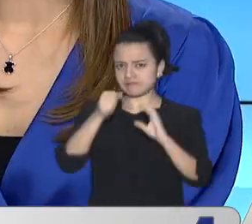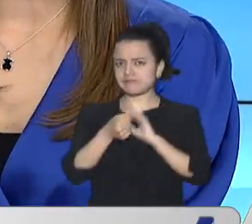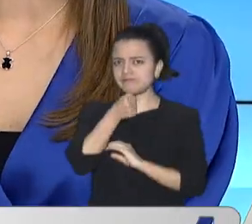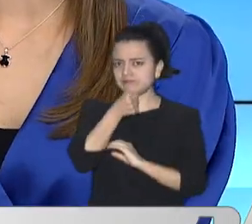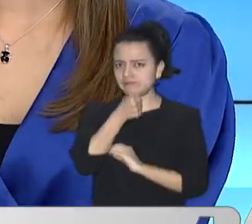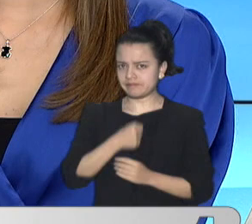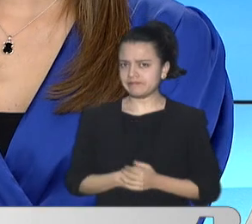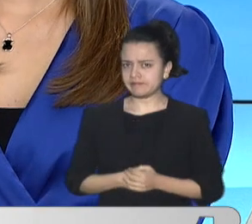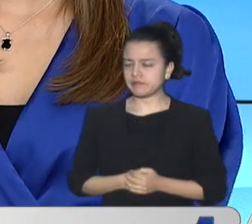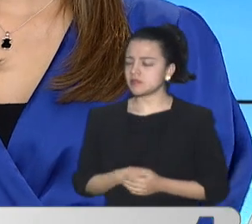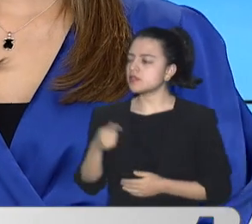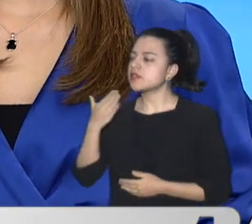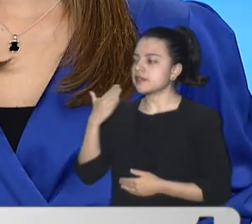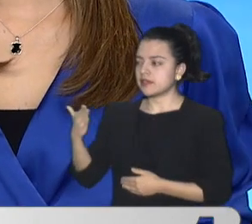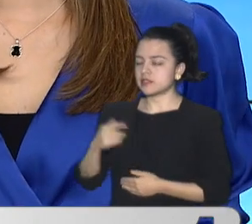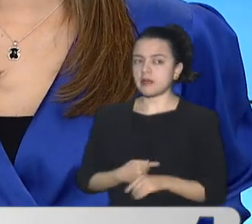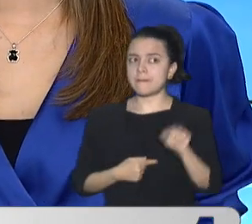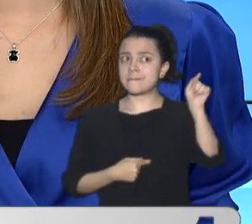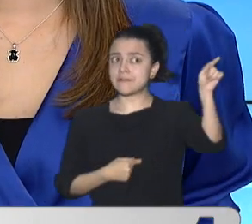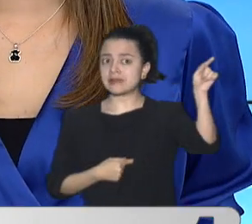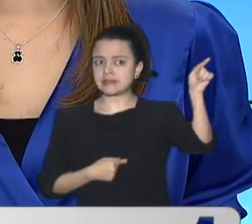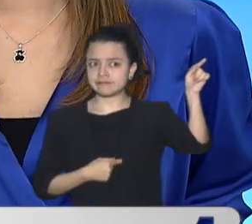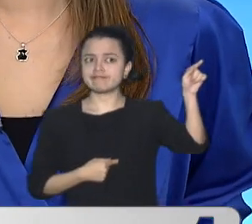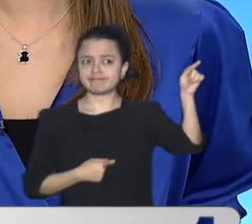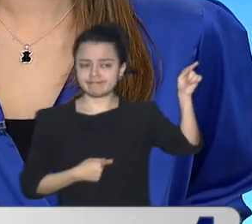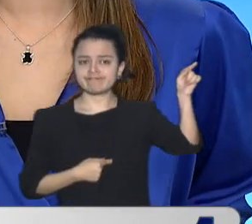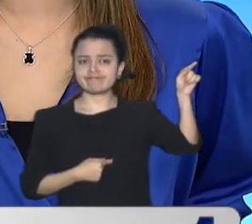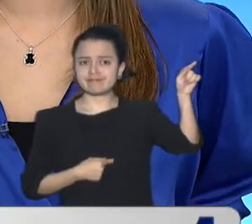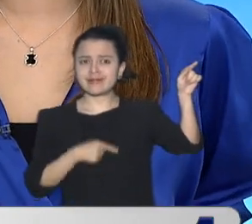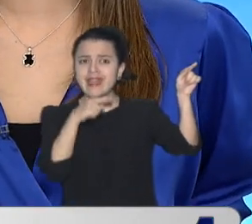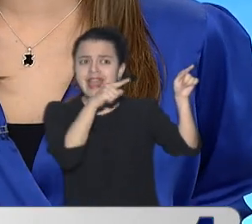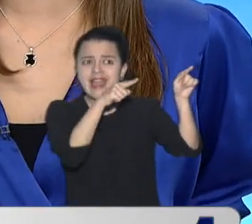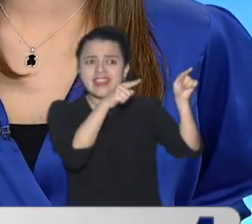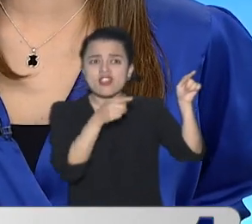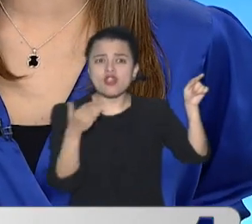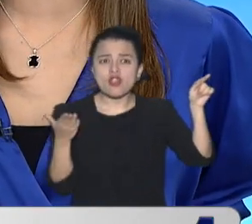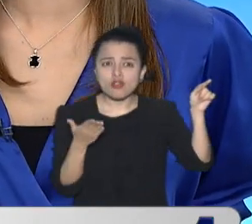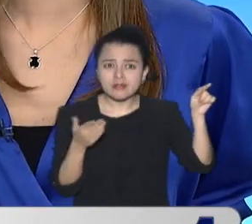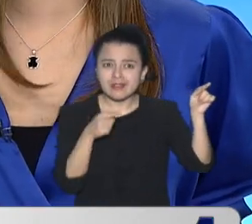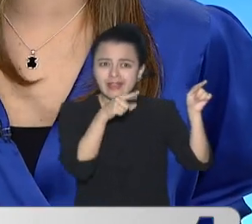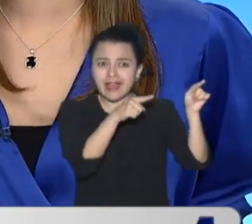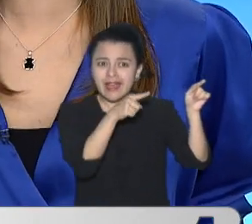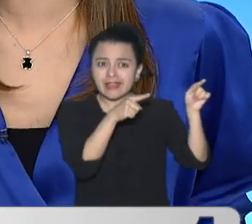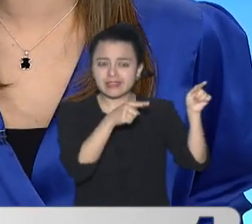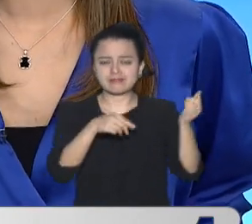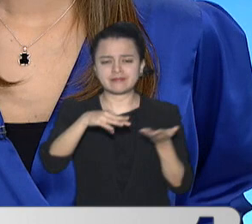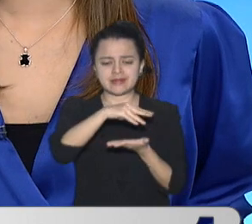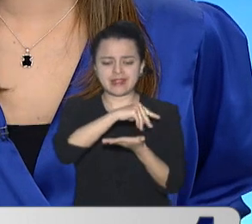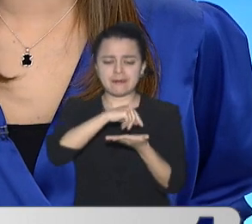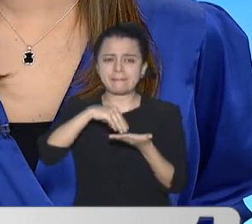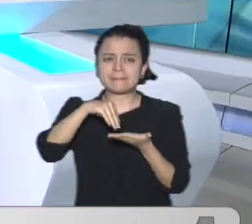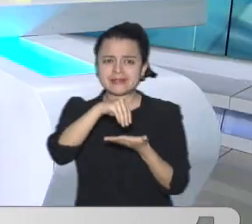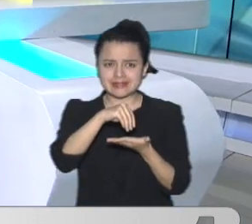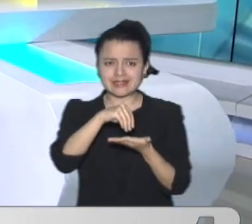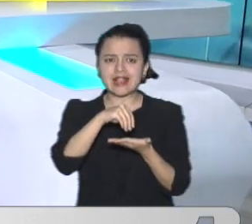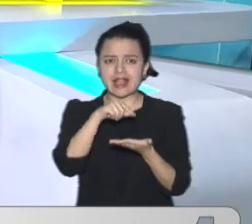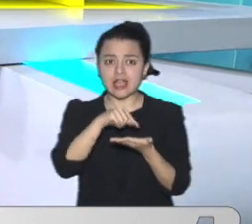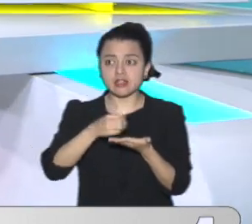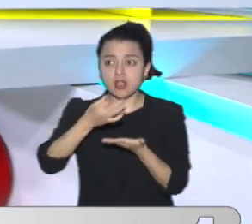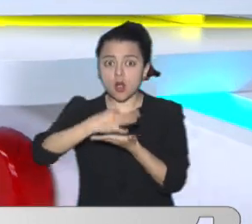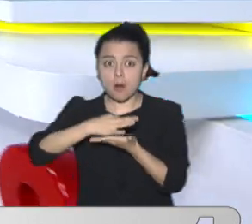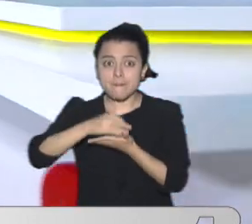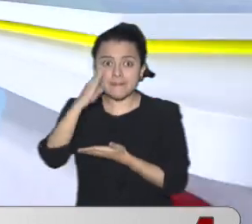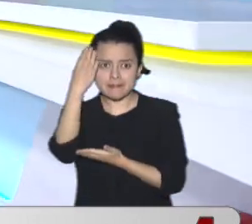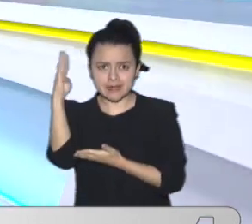Y en Barranquilla Desmantelan una banda Que hacía santería Para cometer sus fechorías En la capital del Atlántico Jorge Castro Nos tiene el